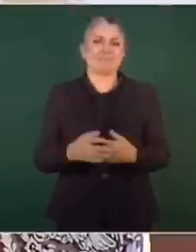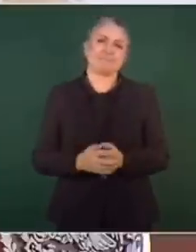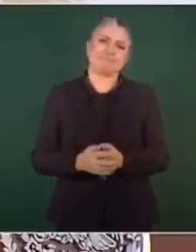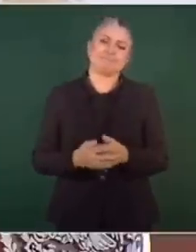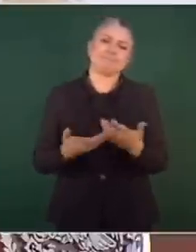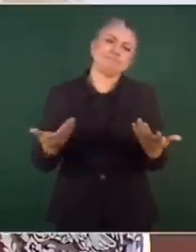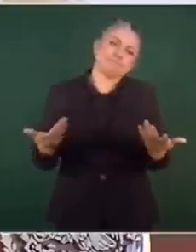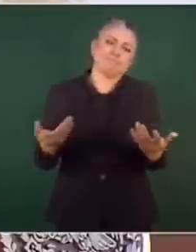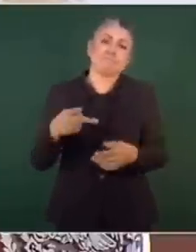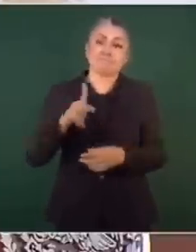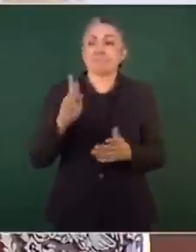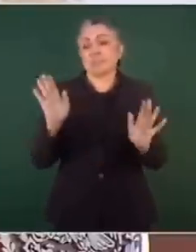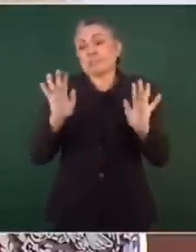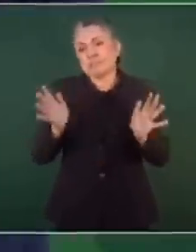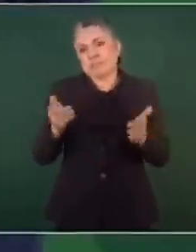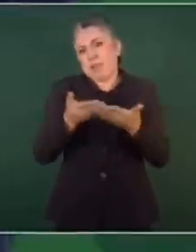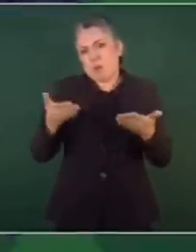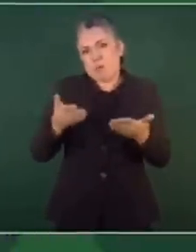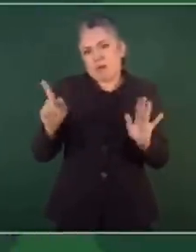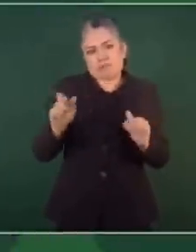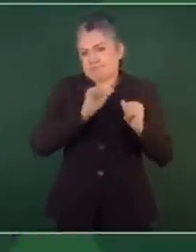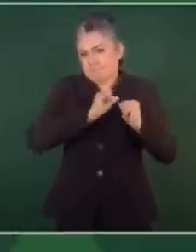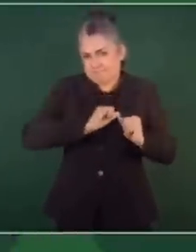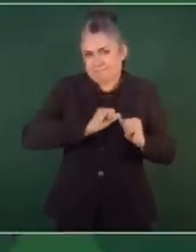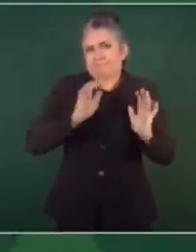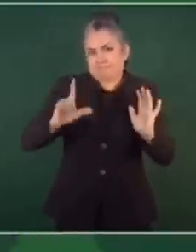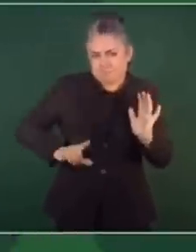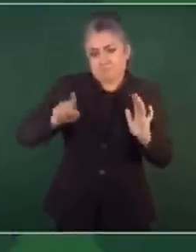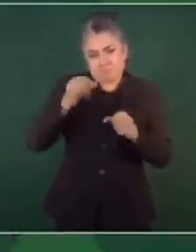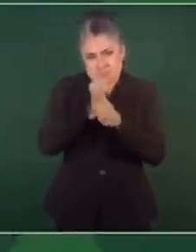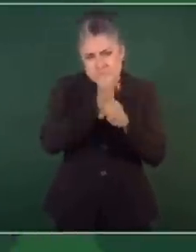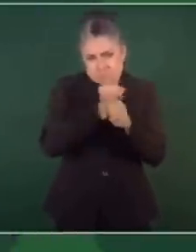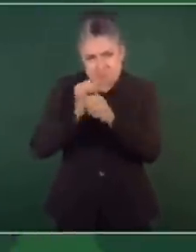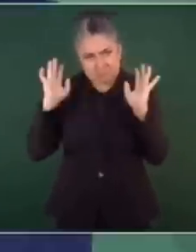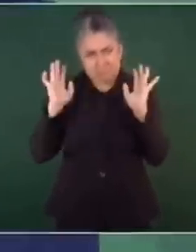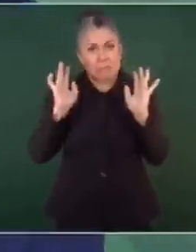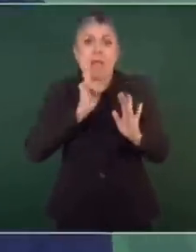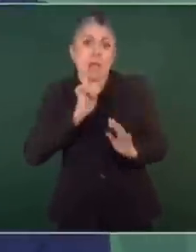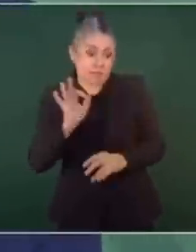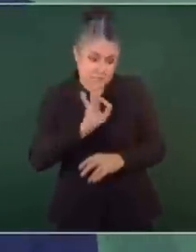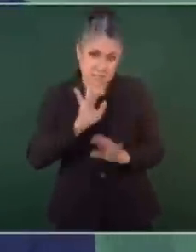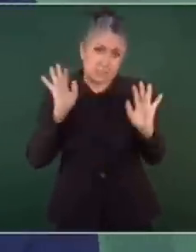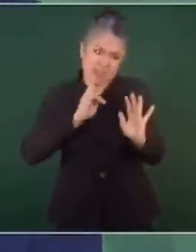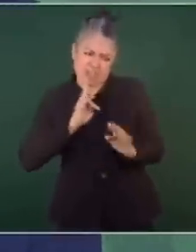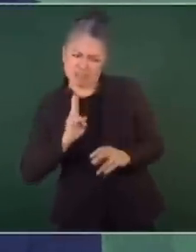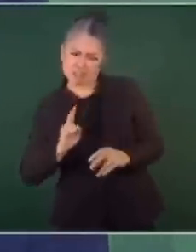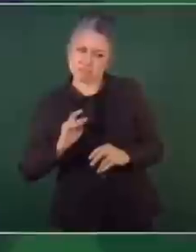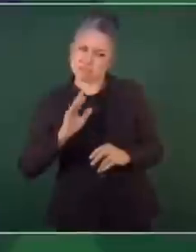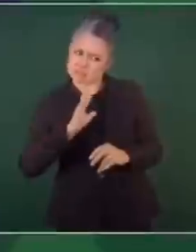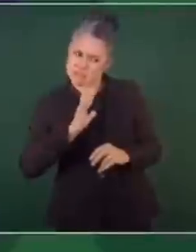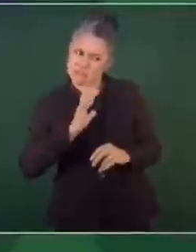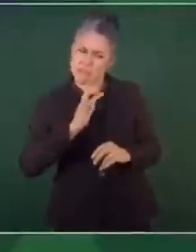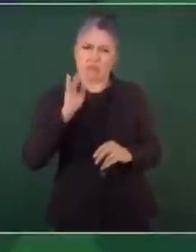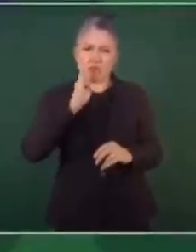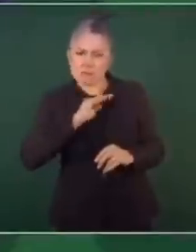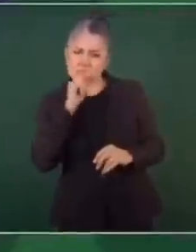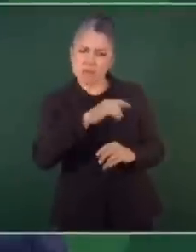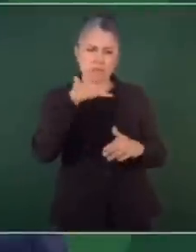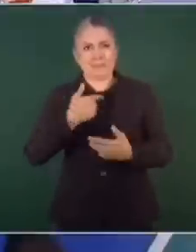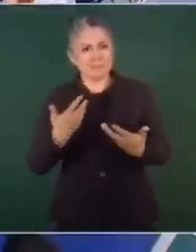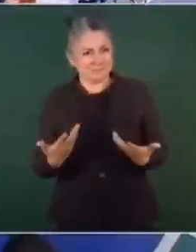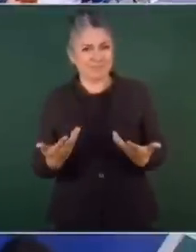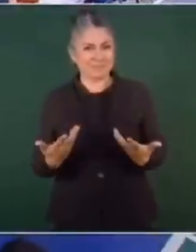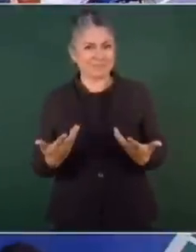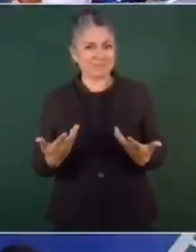son las autoridades las que tienen que investigar si hay algo indebido, si hay tráfico de influencia, si hay